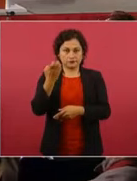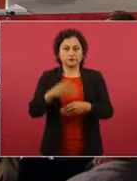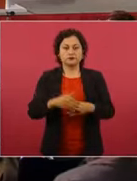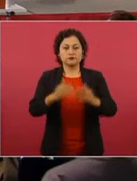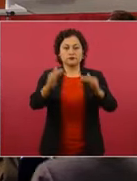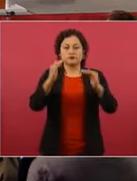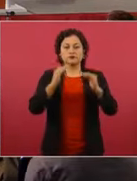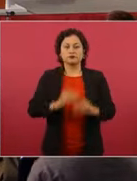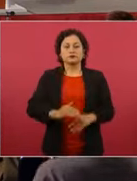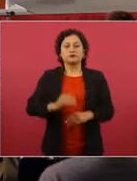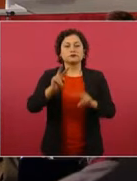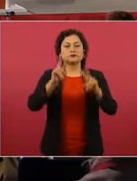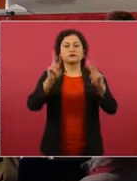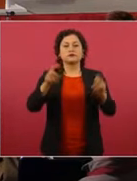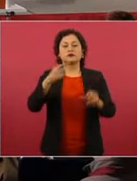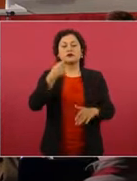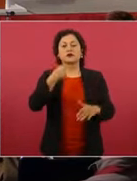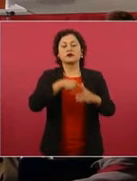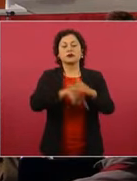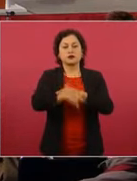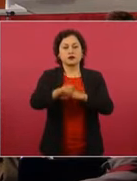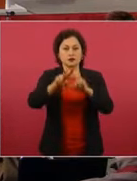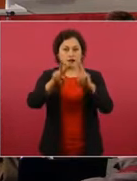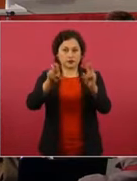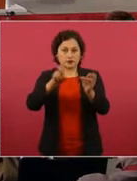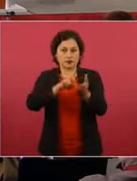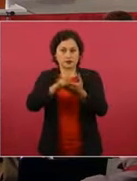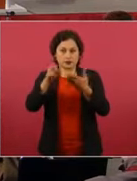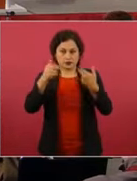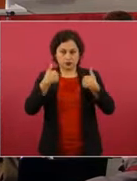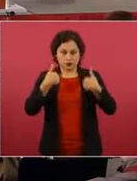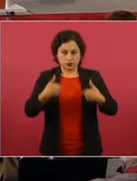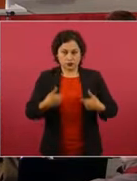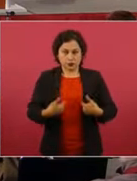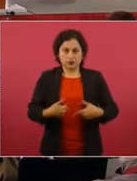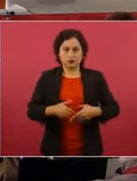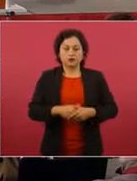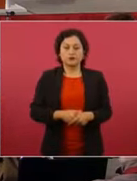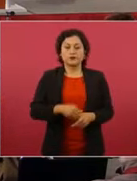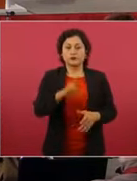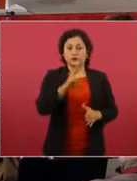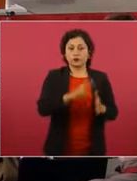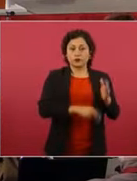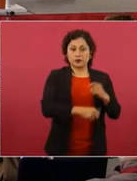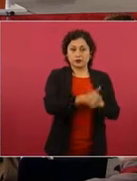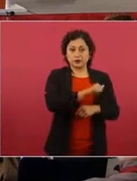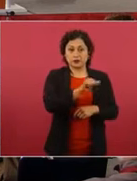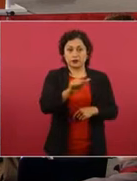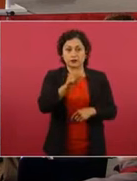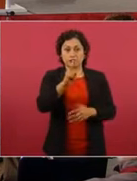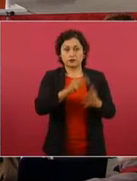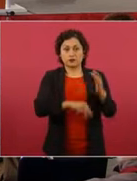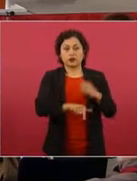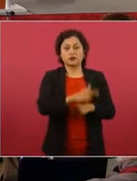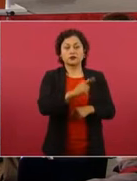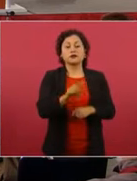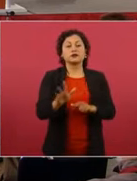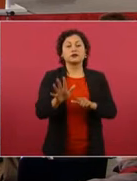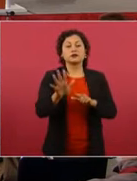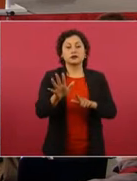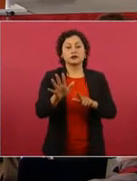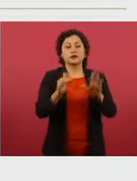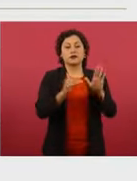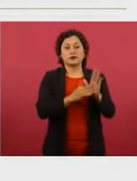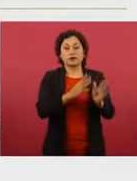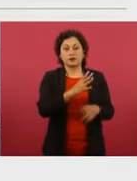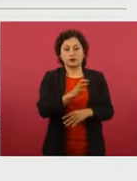Las quejas ante la Comisión Nacional de Derechos Humanos, 2006-2012, 7 mil 441